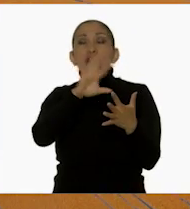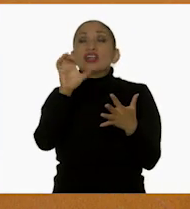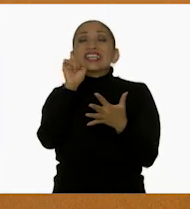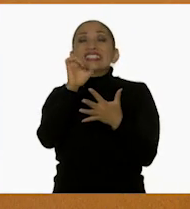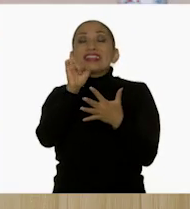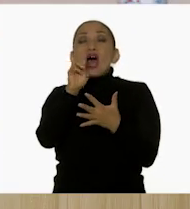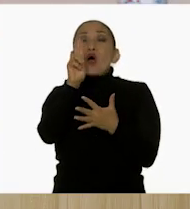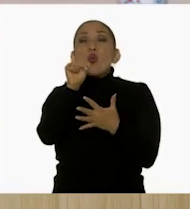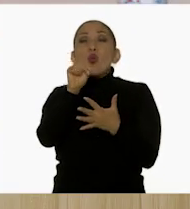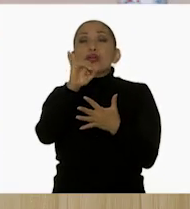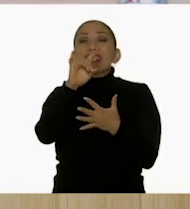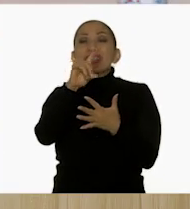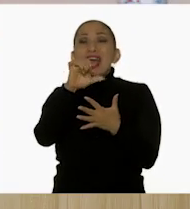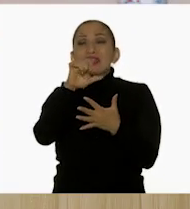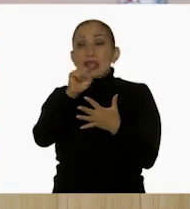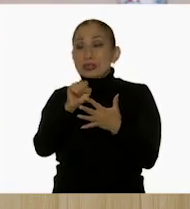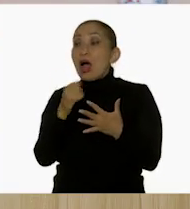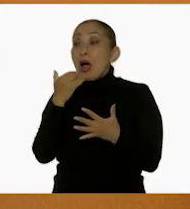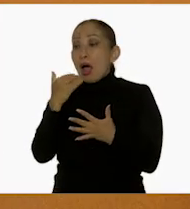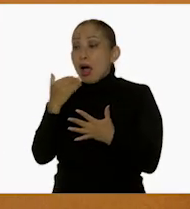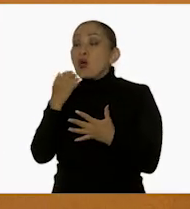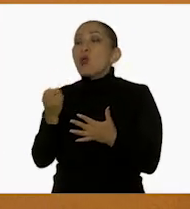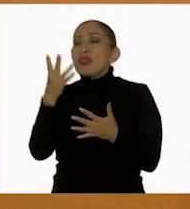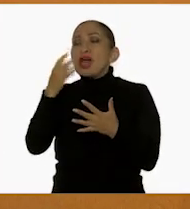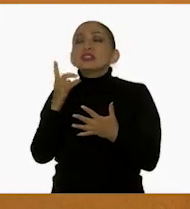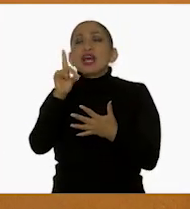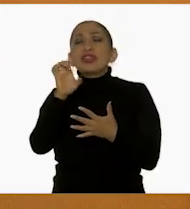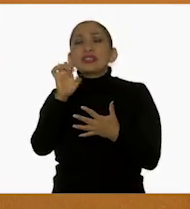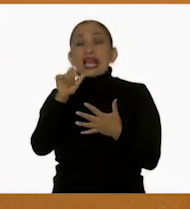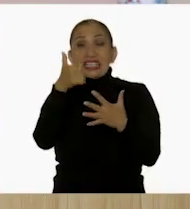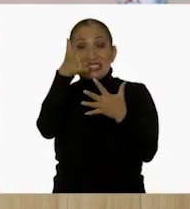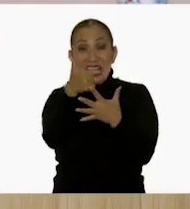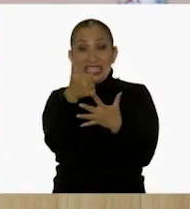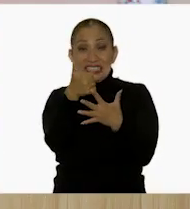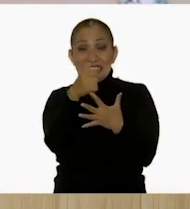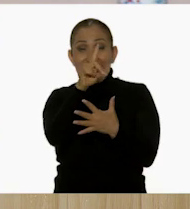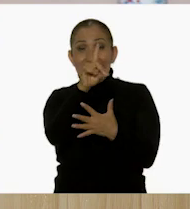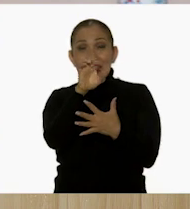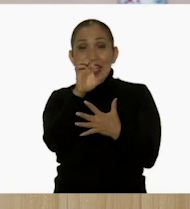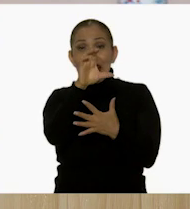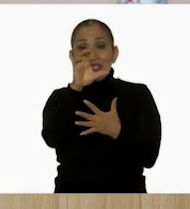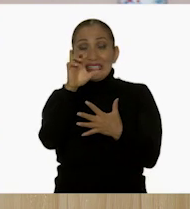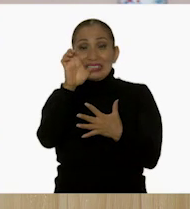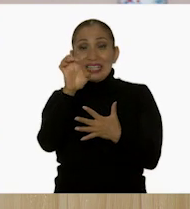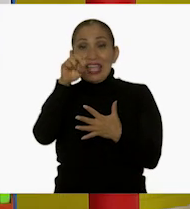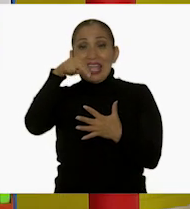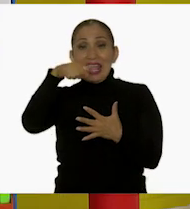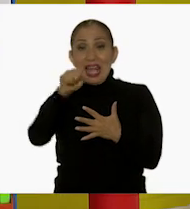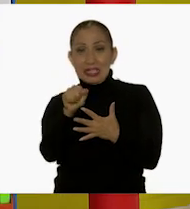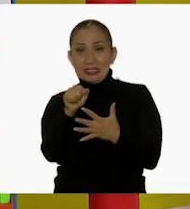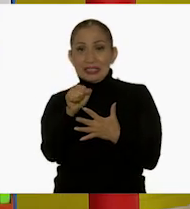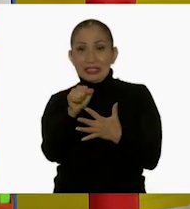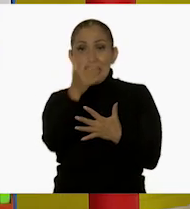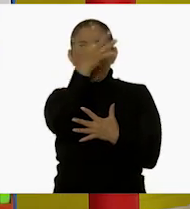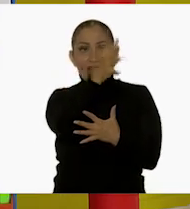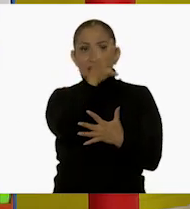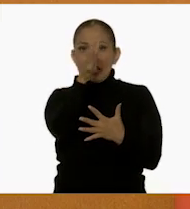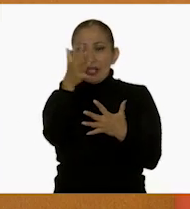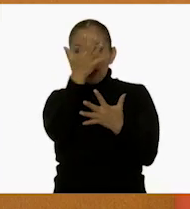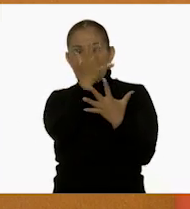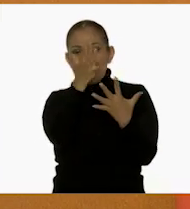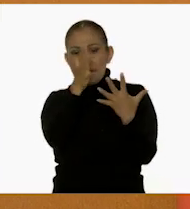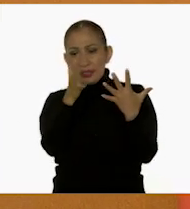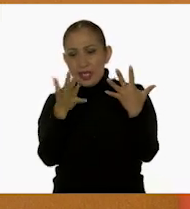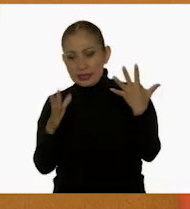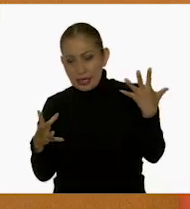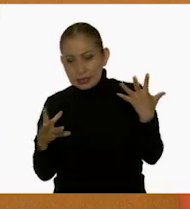60 unidades. ¿Unidades? Ah, muy bien. ¿Y cuántas decenas son entonces? 6, 6 decenas. Ok, muy bien. 6 decenas. 6 decenas. Y ya llegaríamos a